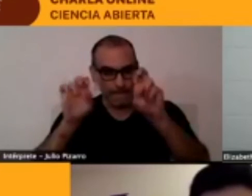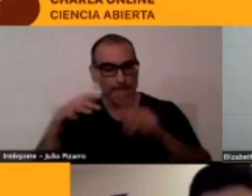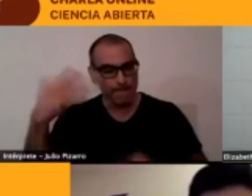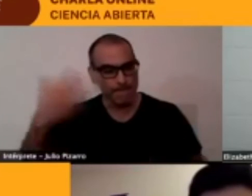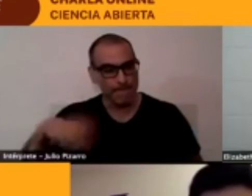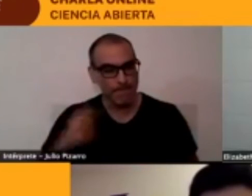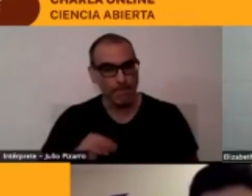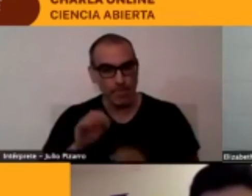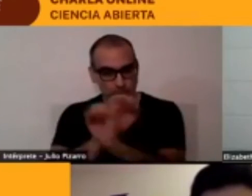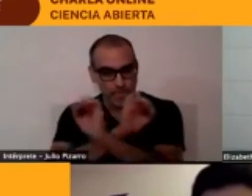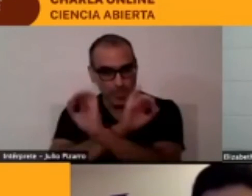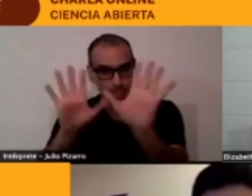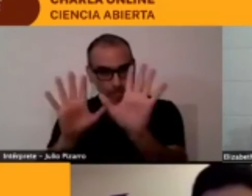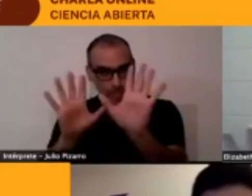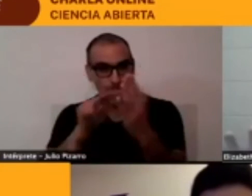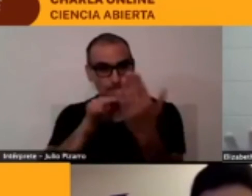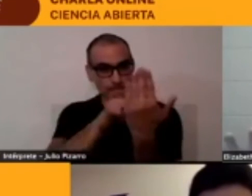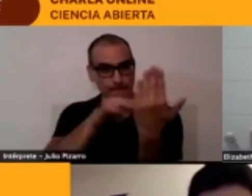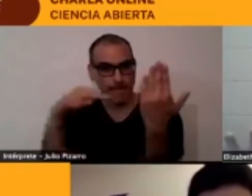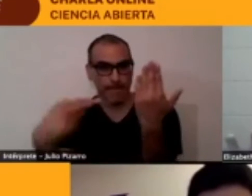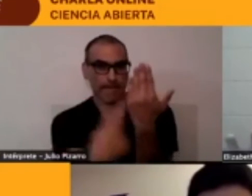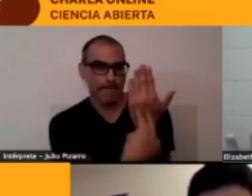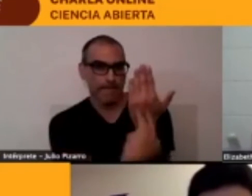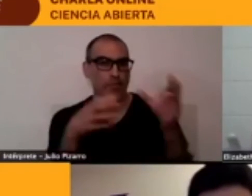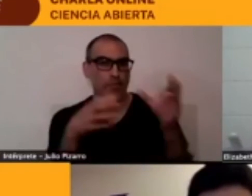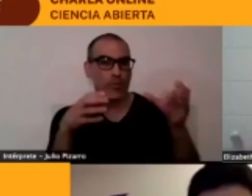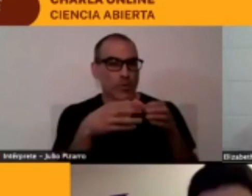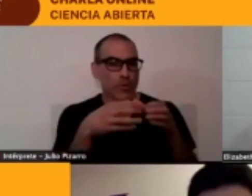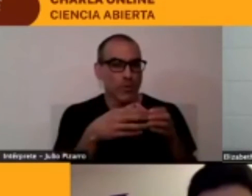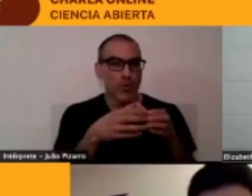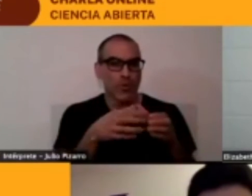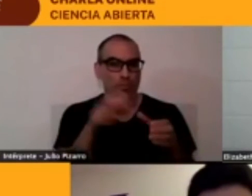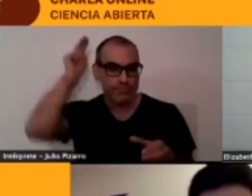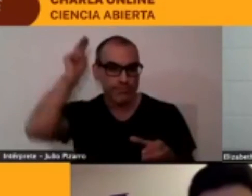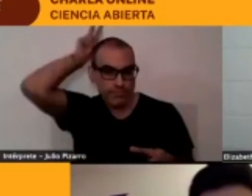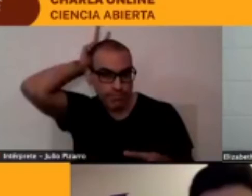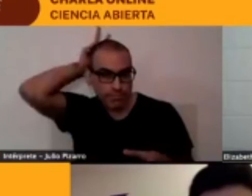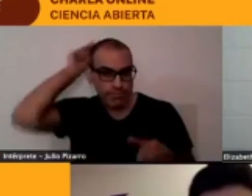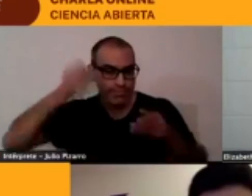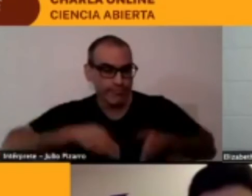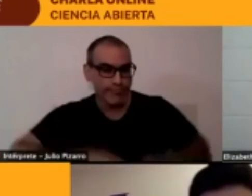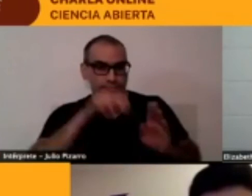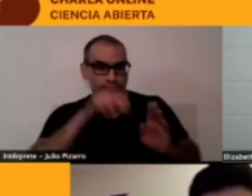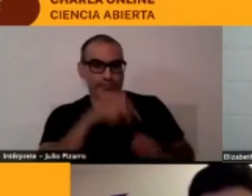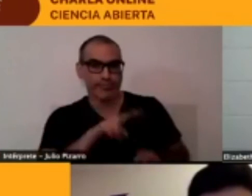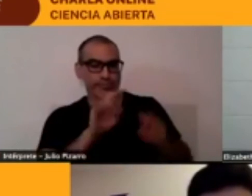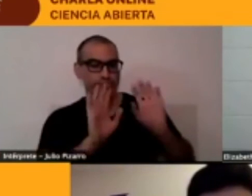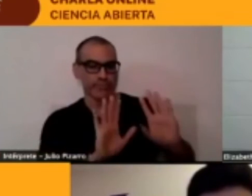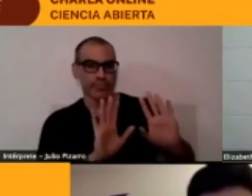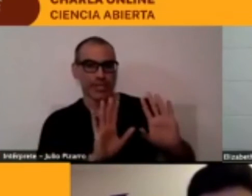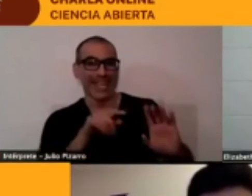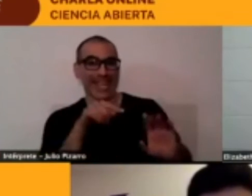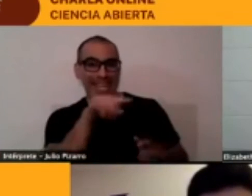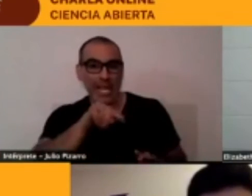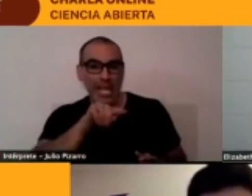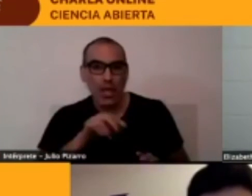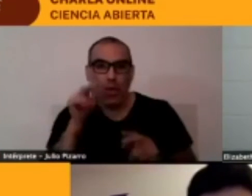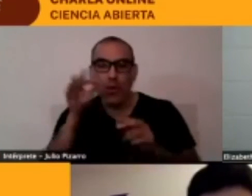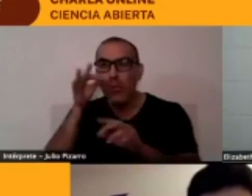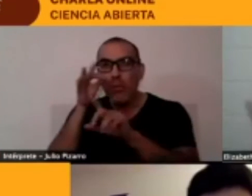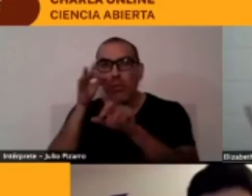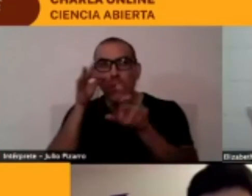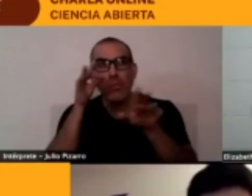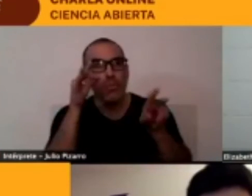cosmovisión de cualquier grupo étnico observa su su contexto y todo lo que incluye la